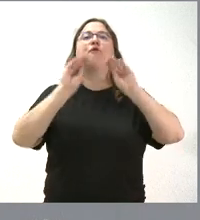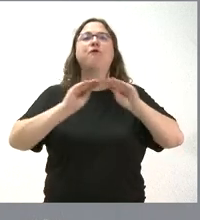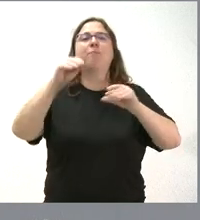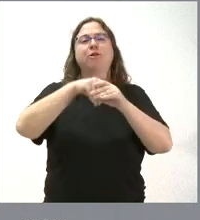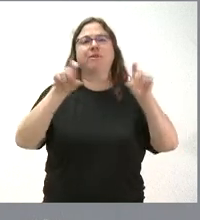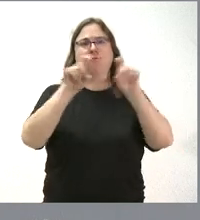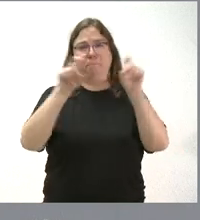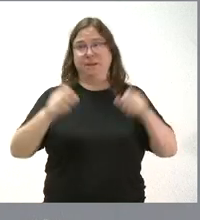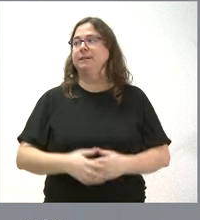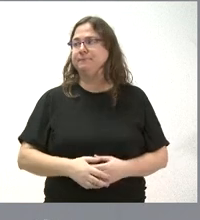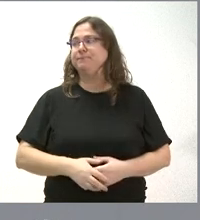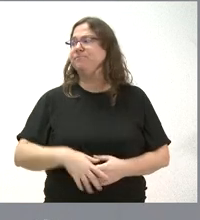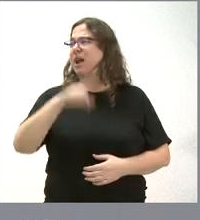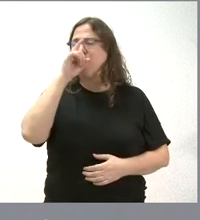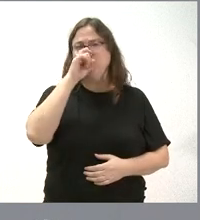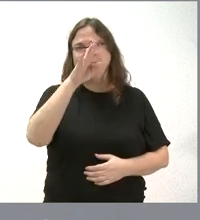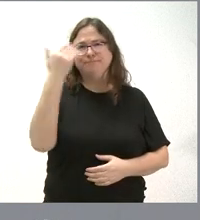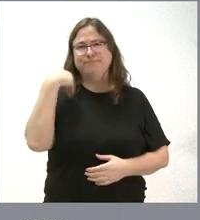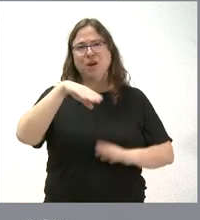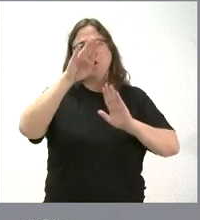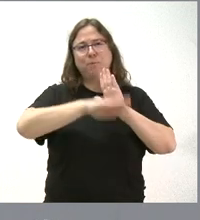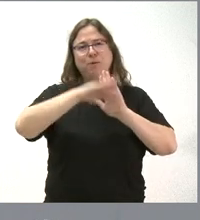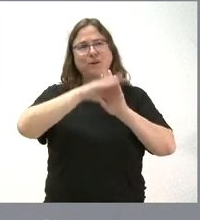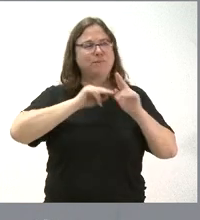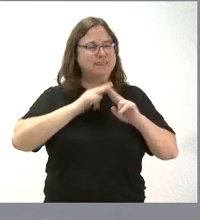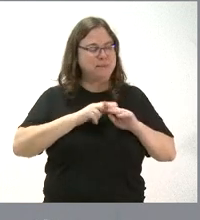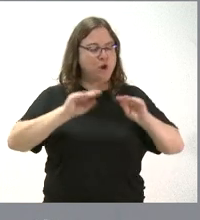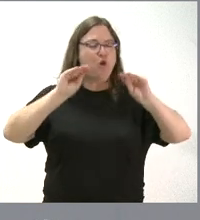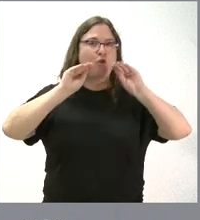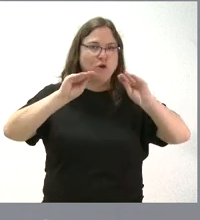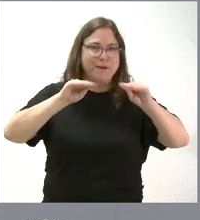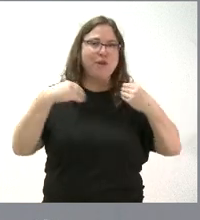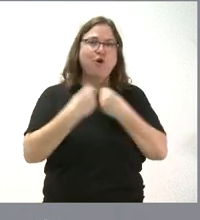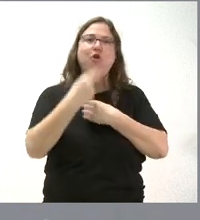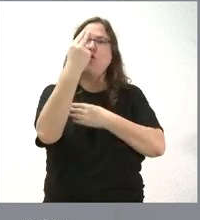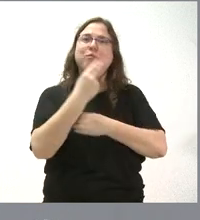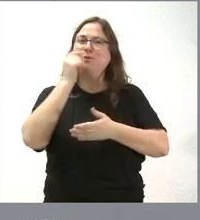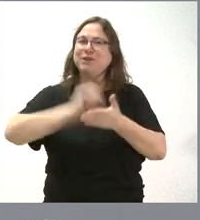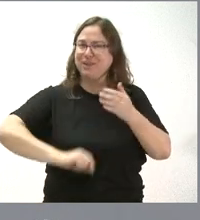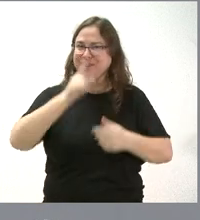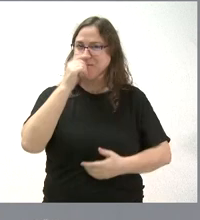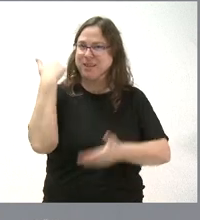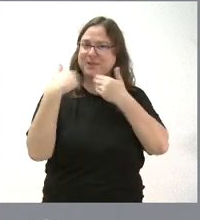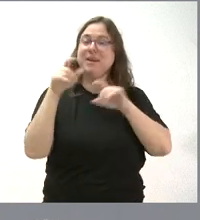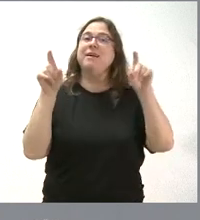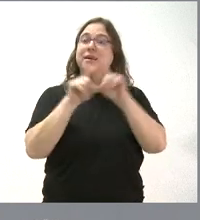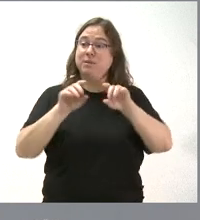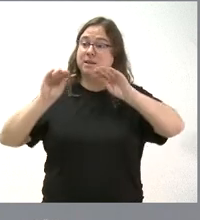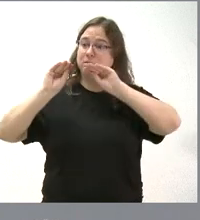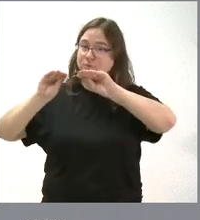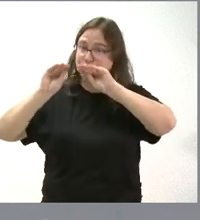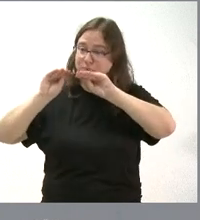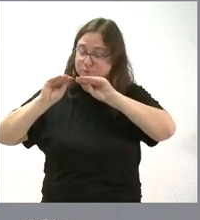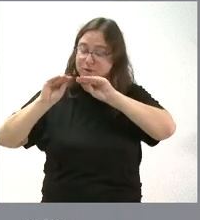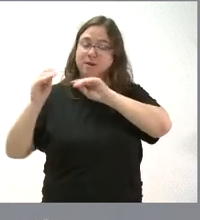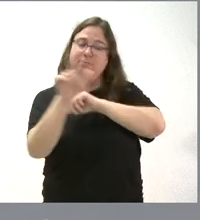empresas. De hecho, recordarán ustedes el programa que se llamaba Formación con Compromiso de Contratación, que permitía que muchas empresas formaran trabajadores con